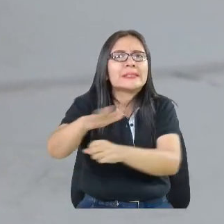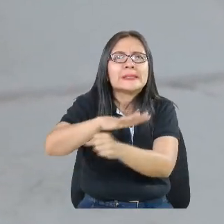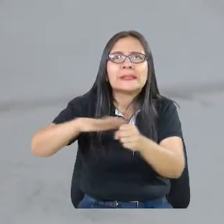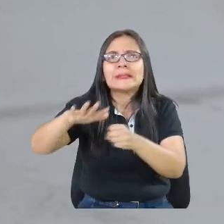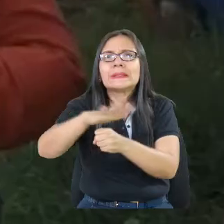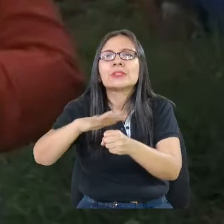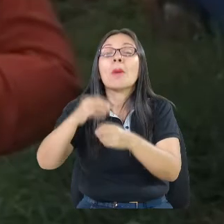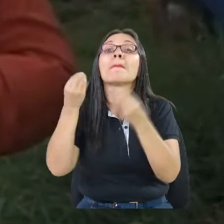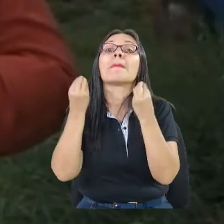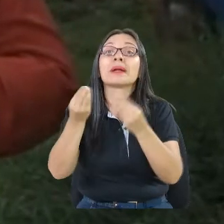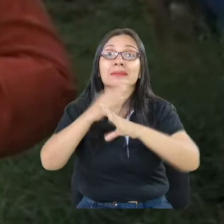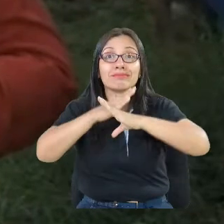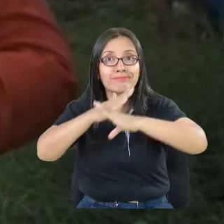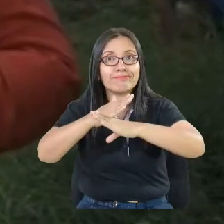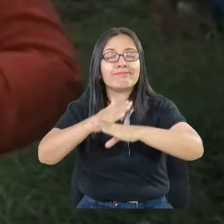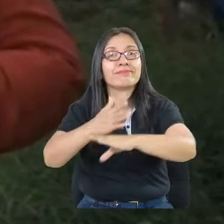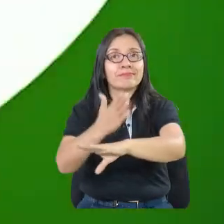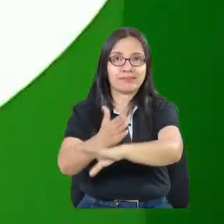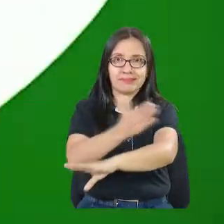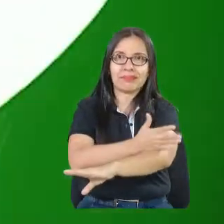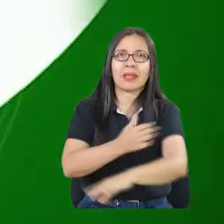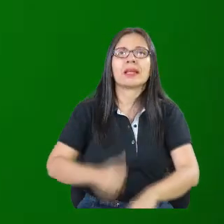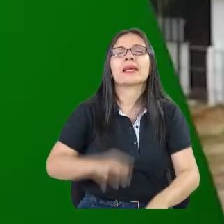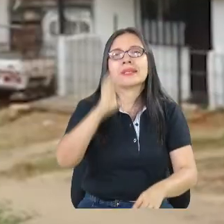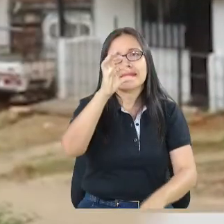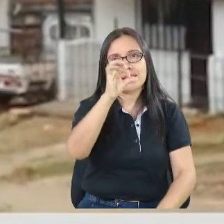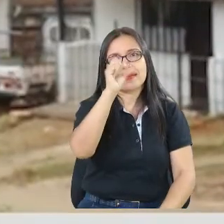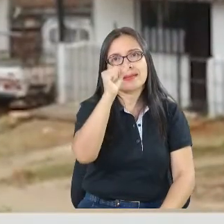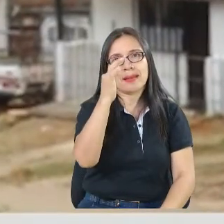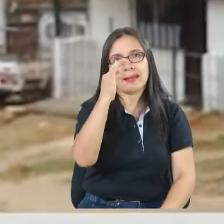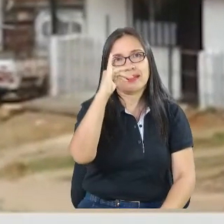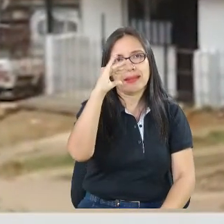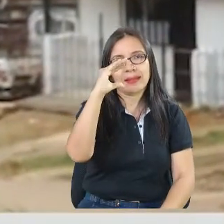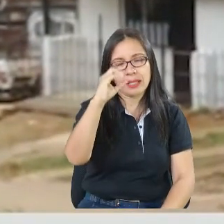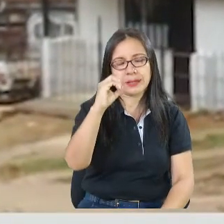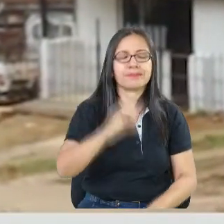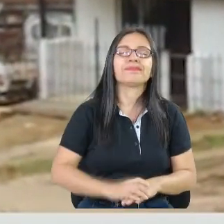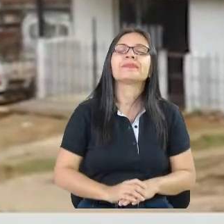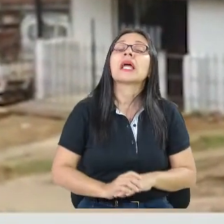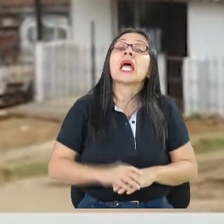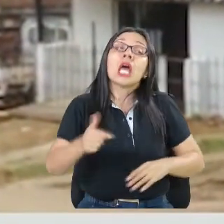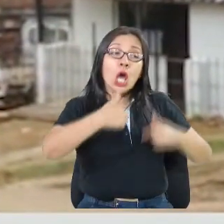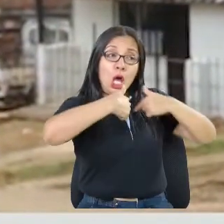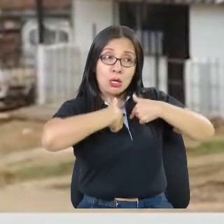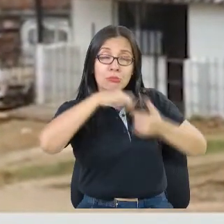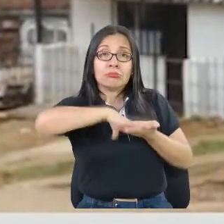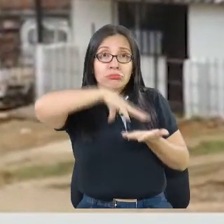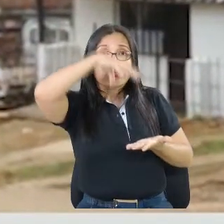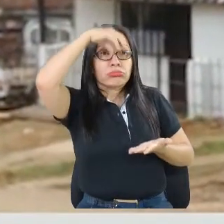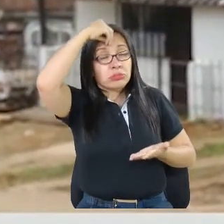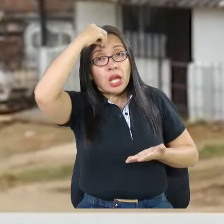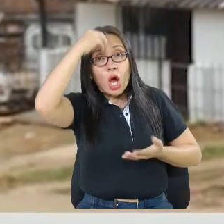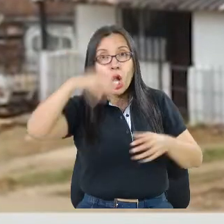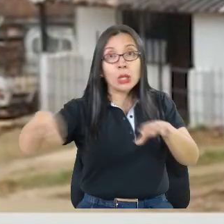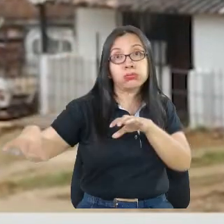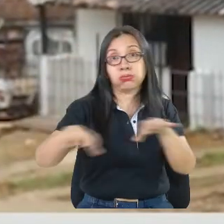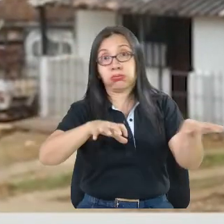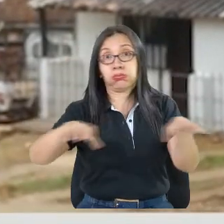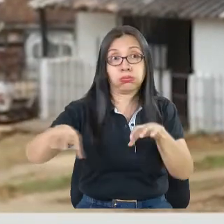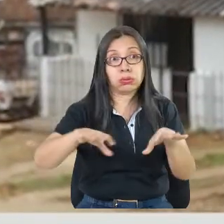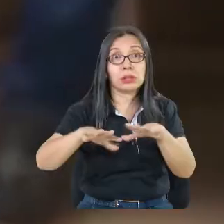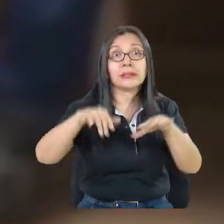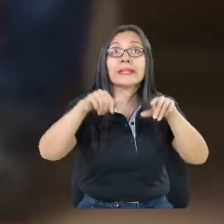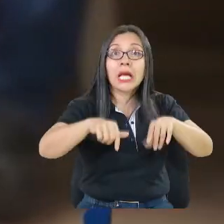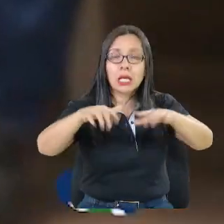tempranas, inteligentes y comunitarias ATI. Hoy aprendí de los movimientos en masa, lo que pasa en mi